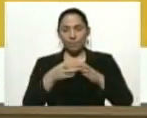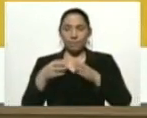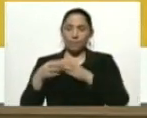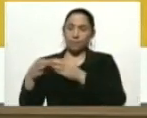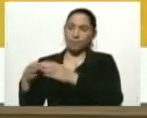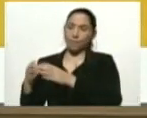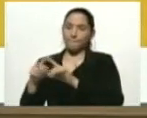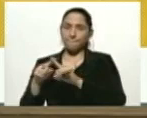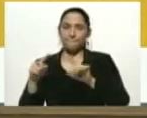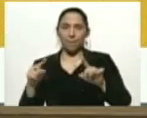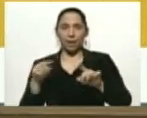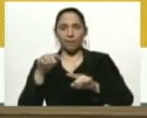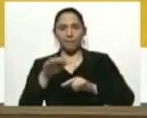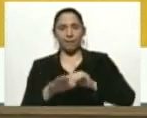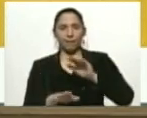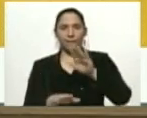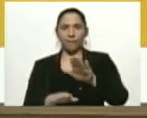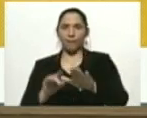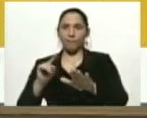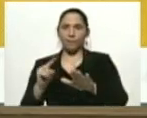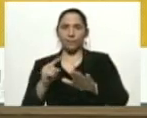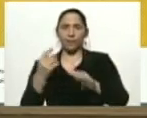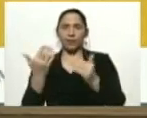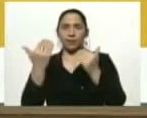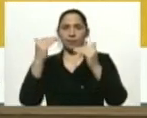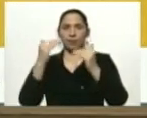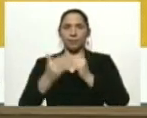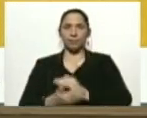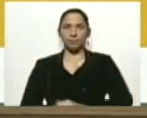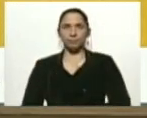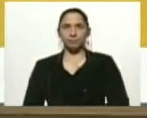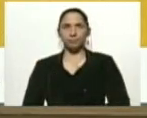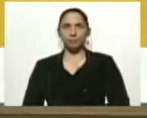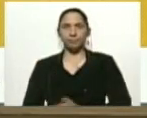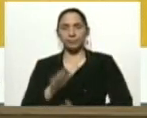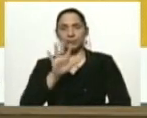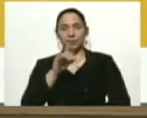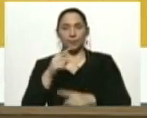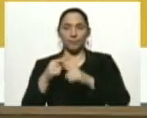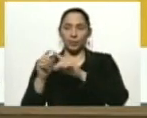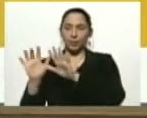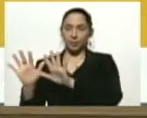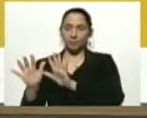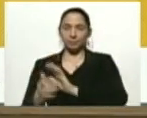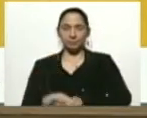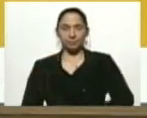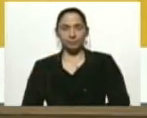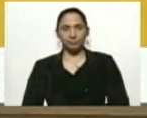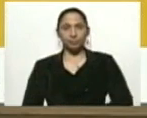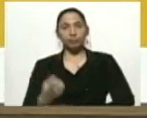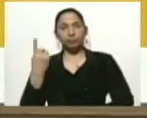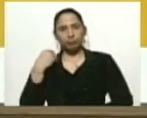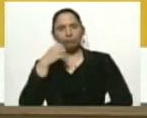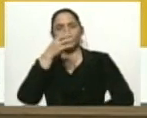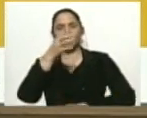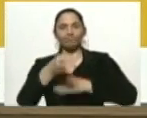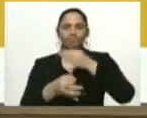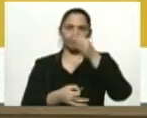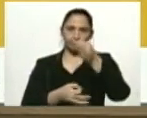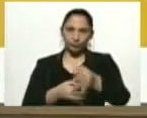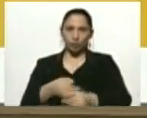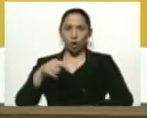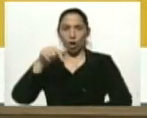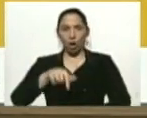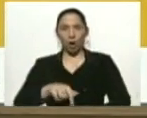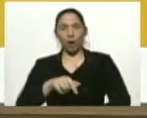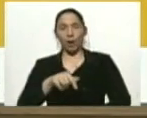para avanzar en esta primera etapa del 5 por 10. Ayer lo explicamos, hoy el